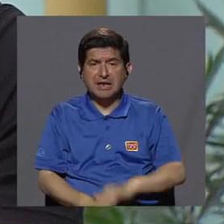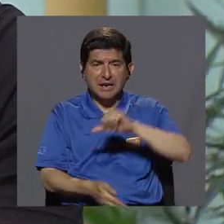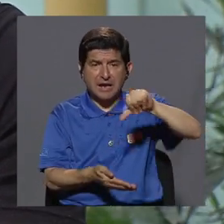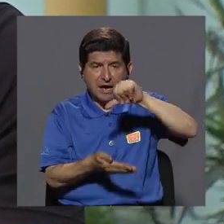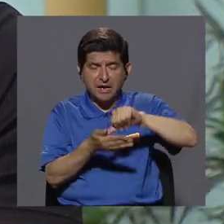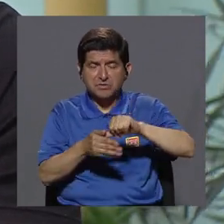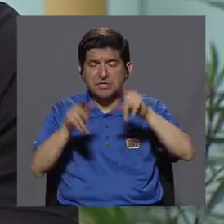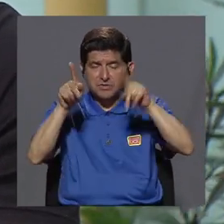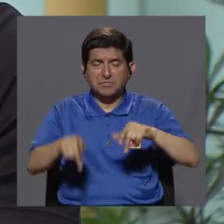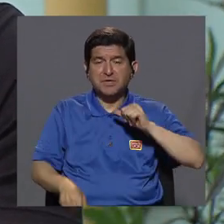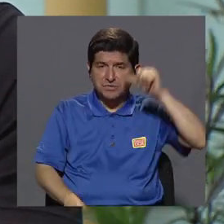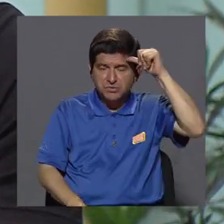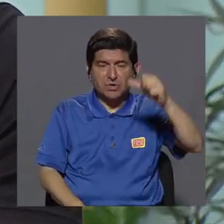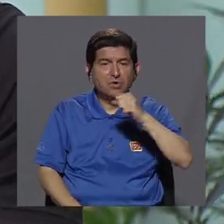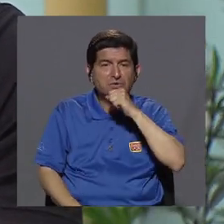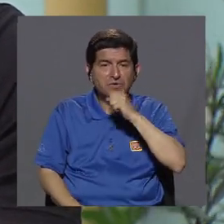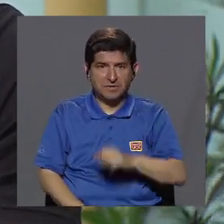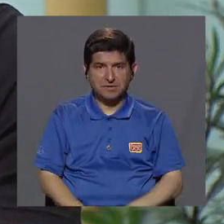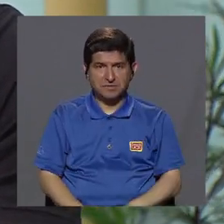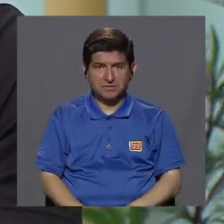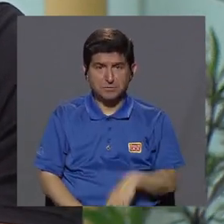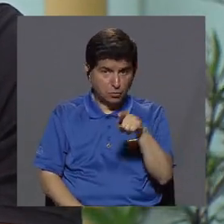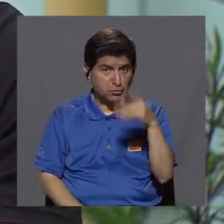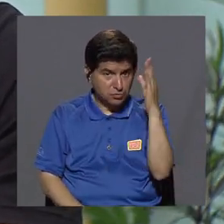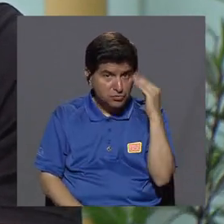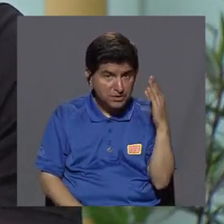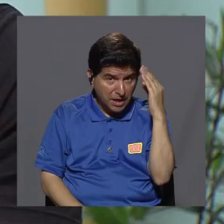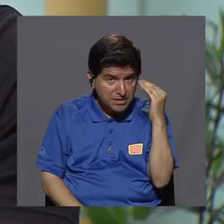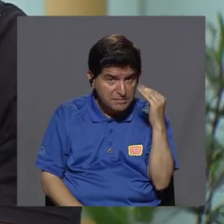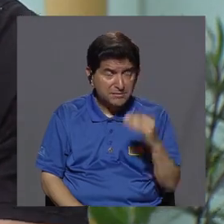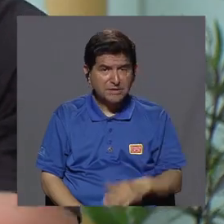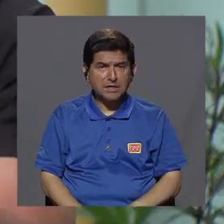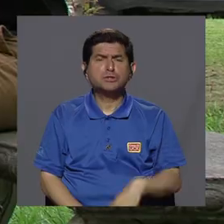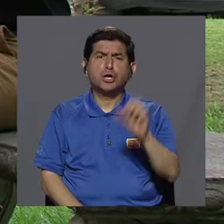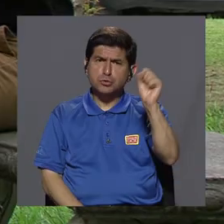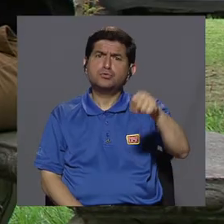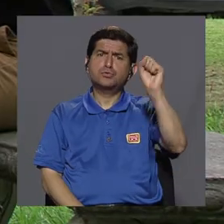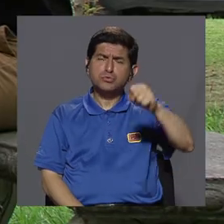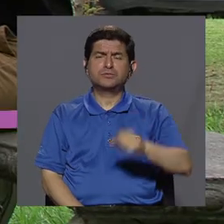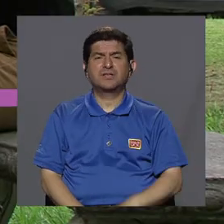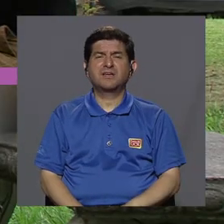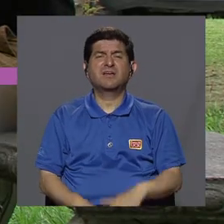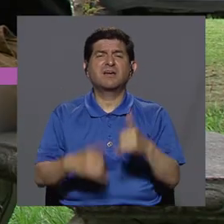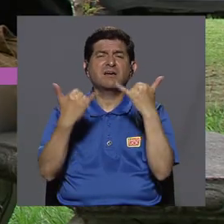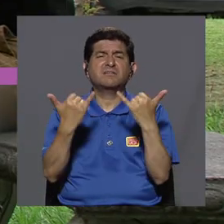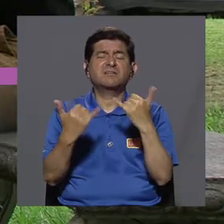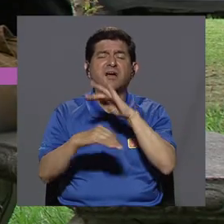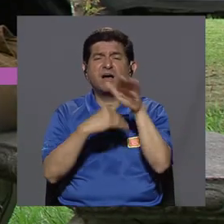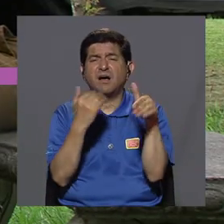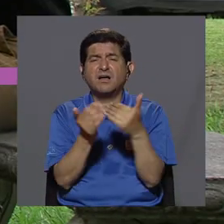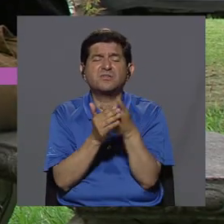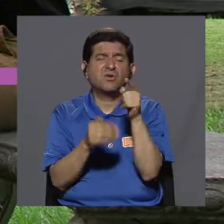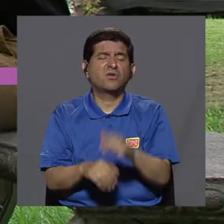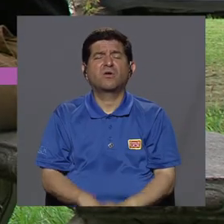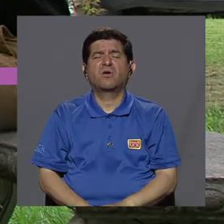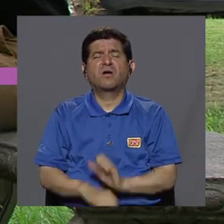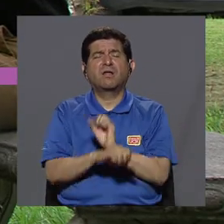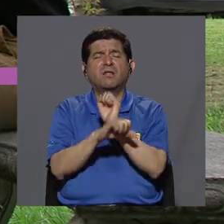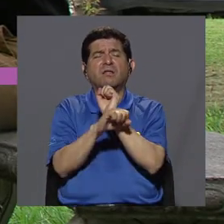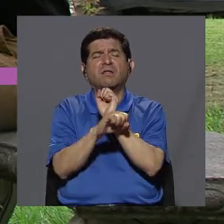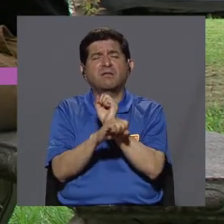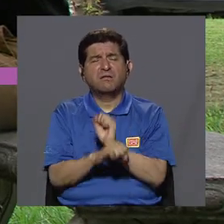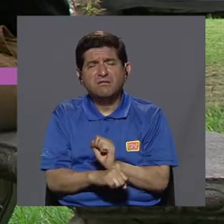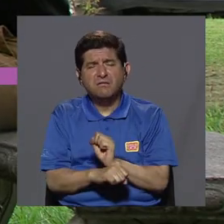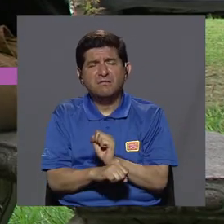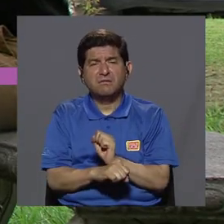para personas adultas mayores, ha tenido la experiencia, que muchas veces es como ya todo, digamos, muy rutinario,